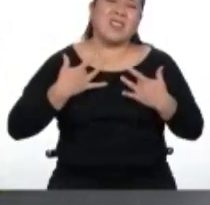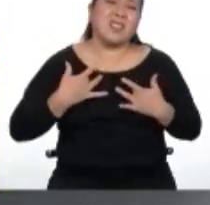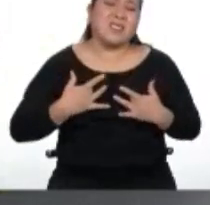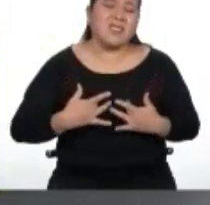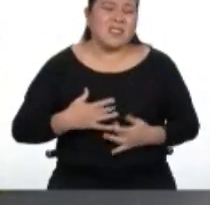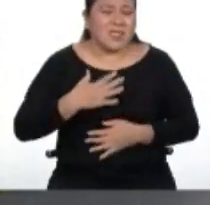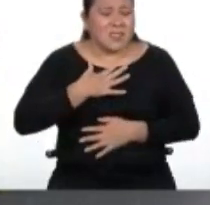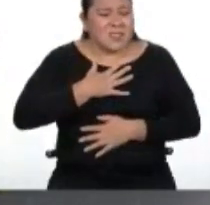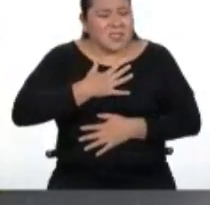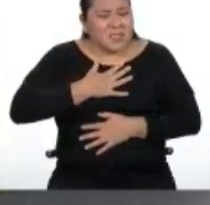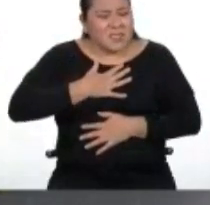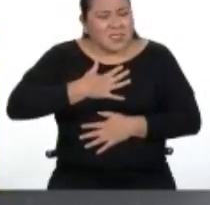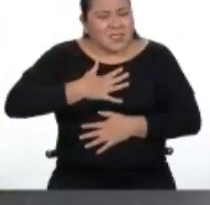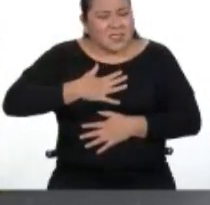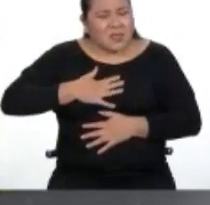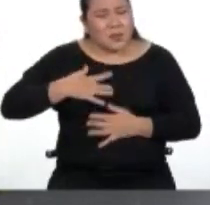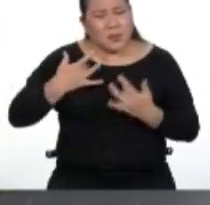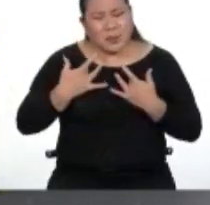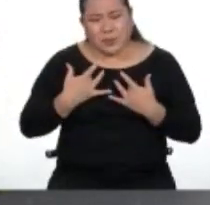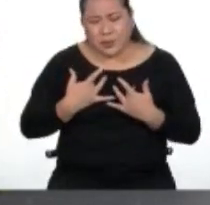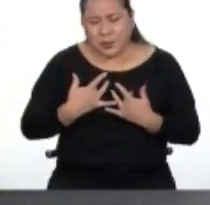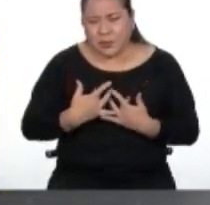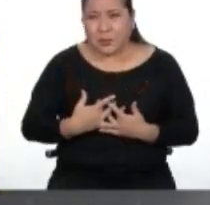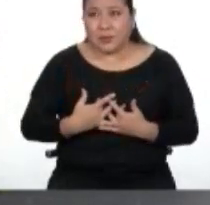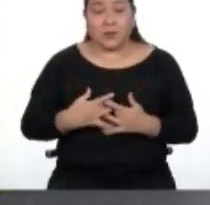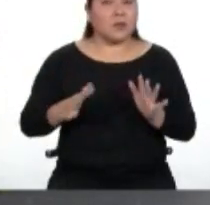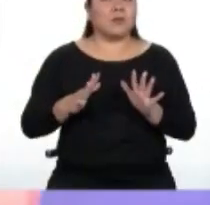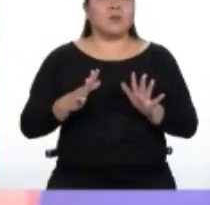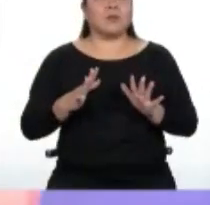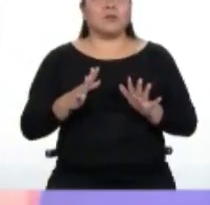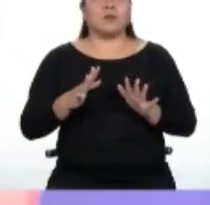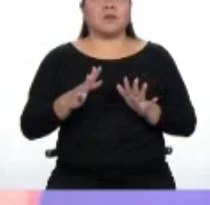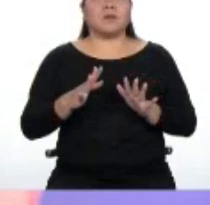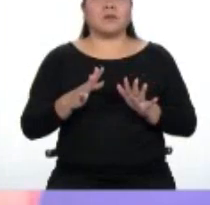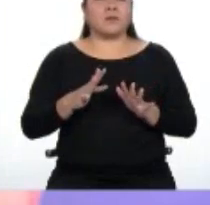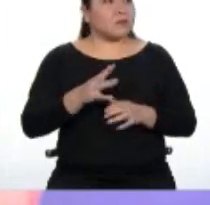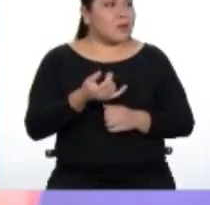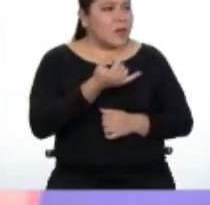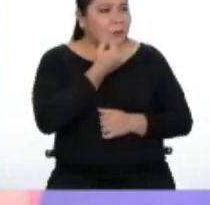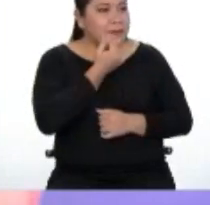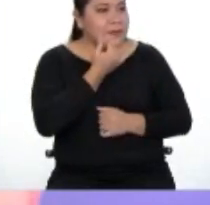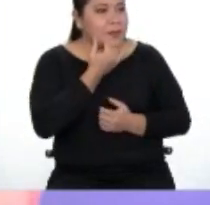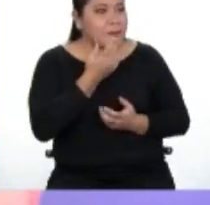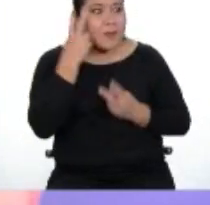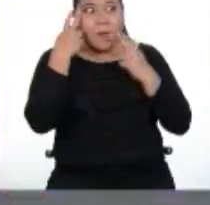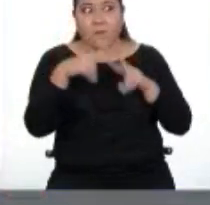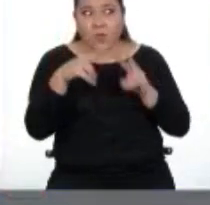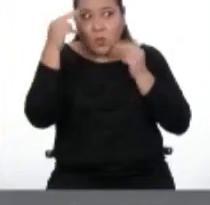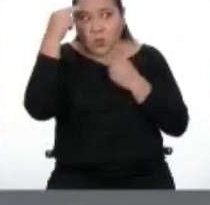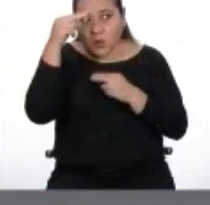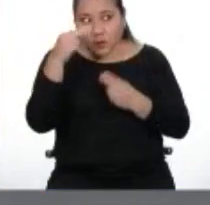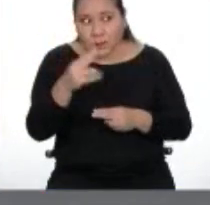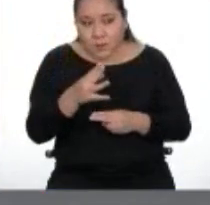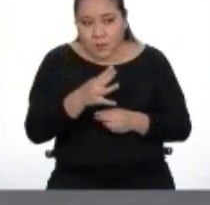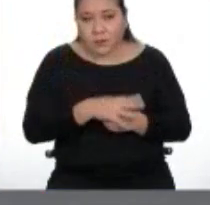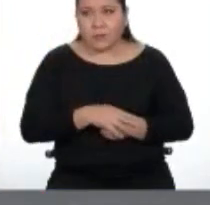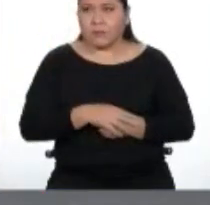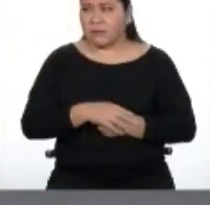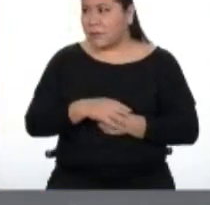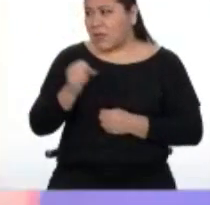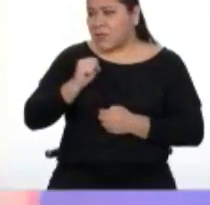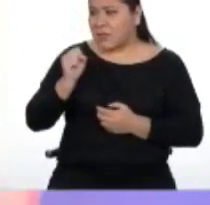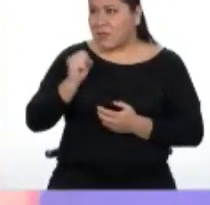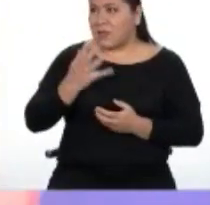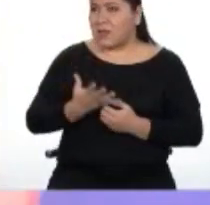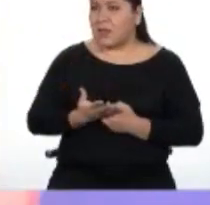el pecho y simplemente no se me va, no se me va. ¿Qué ha pasado? ¿Has estado viendo noticias? Claro. ¿Y